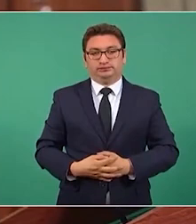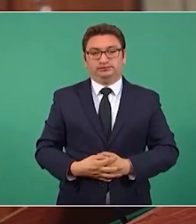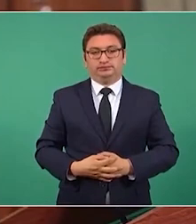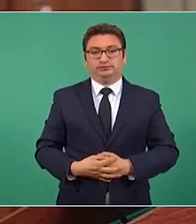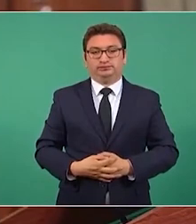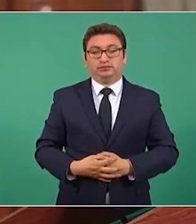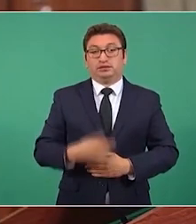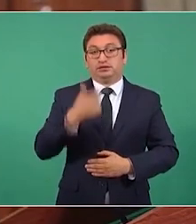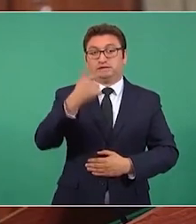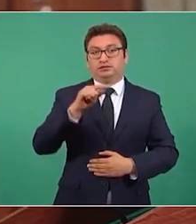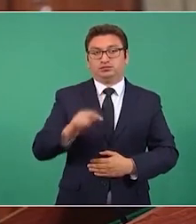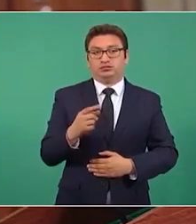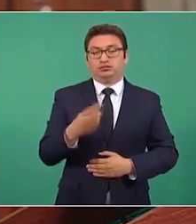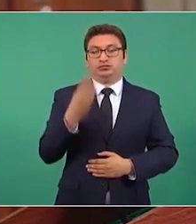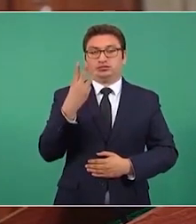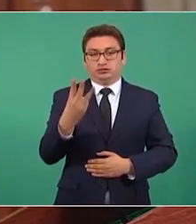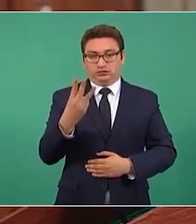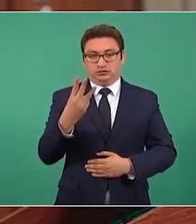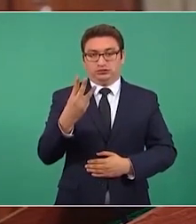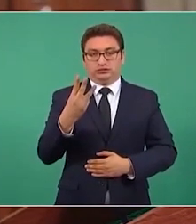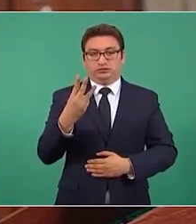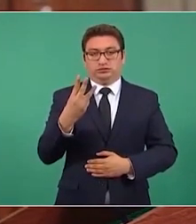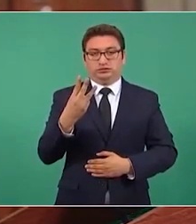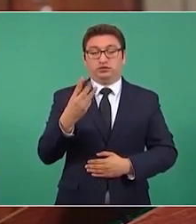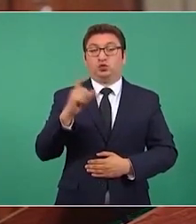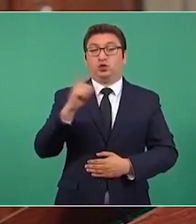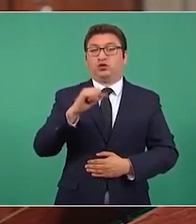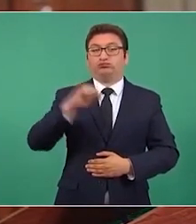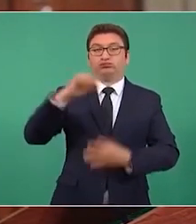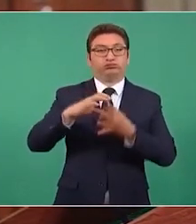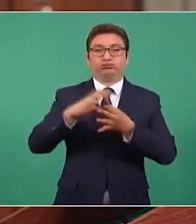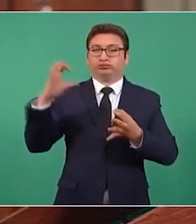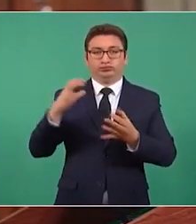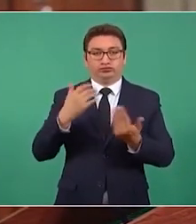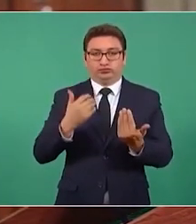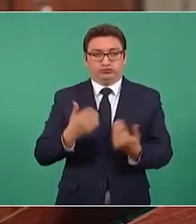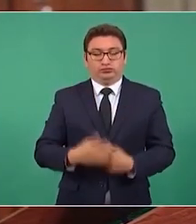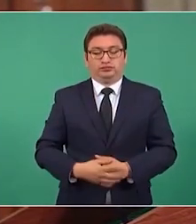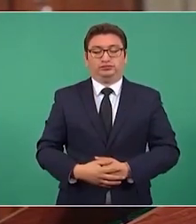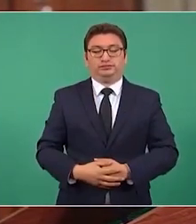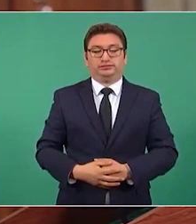7.3 descontando ya la inflación